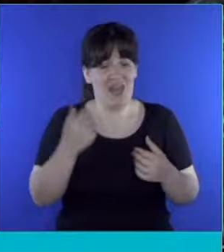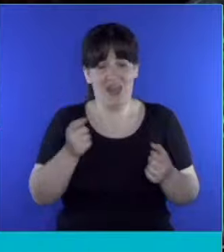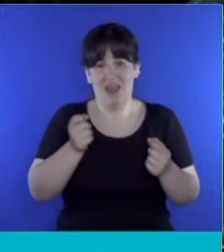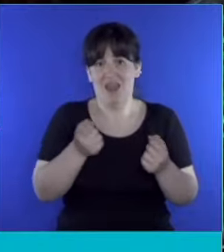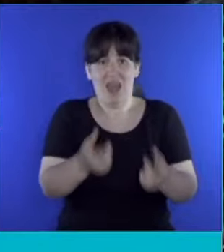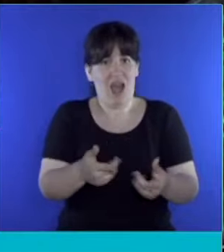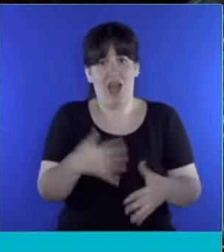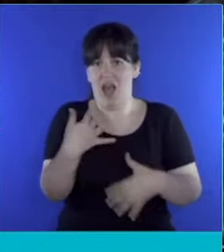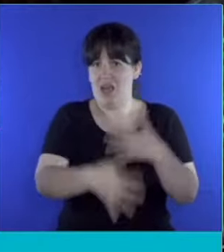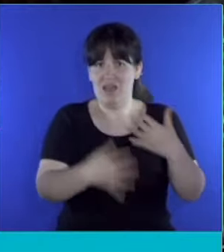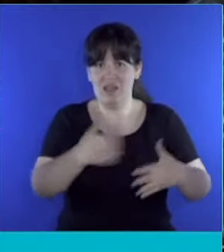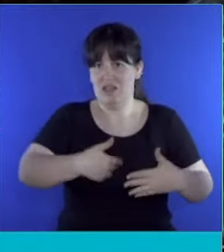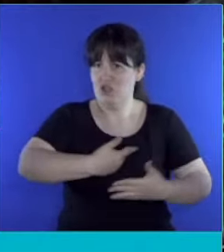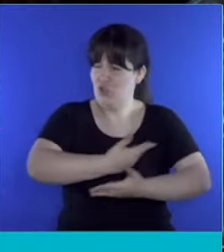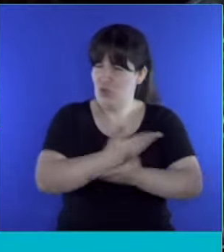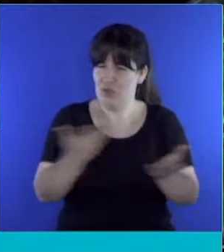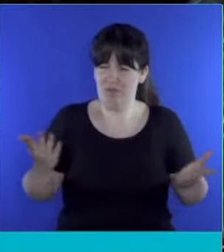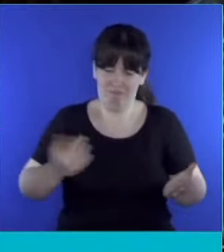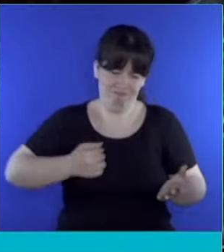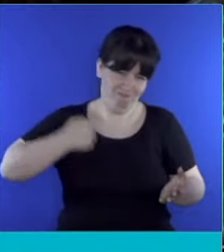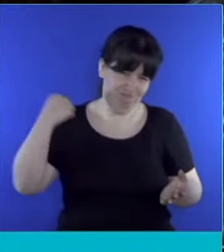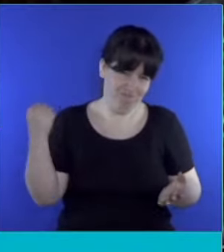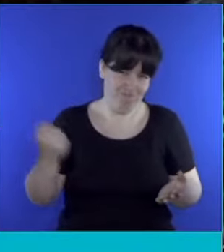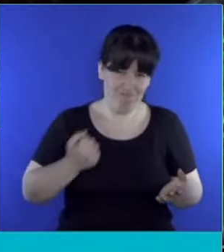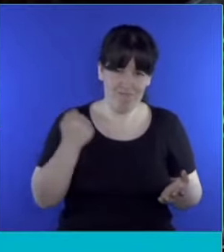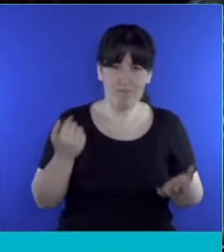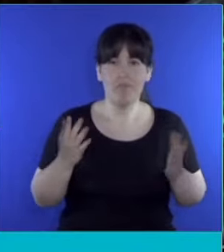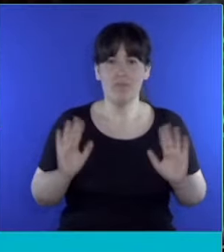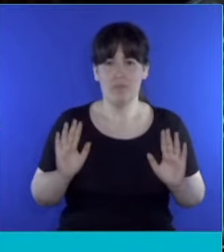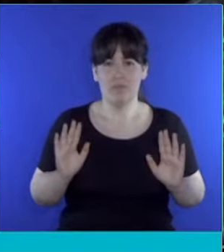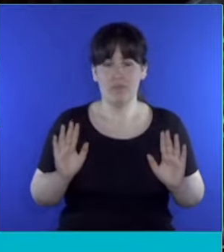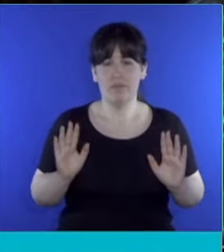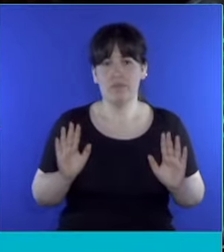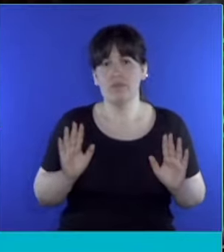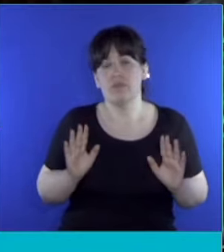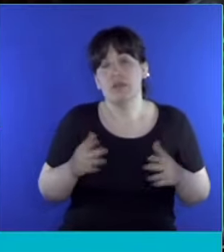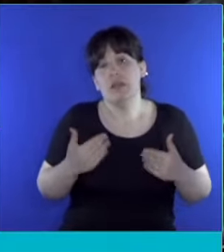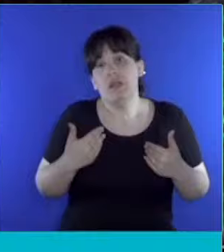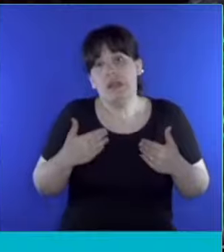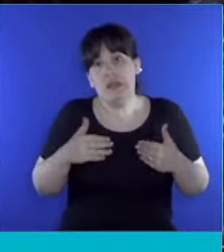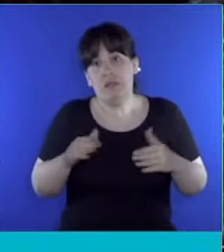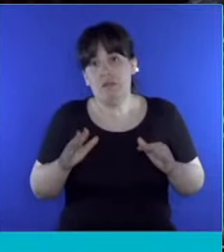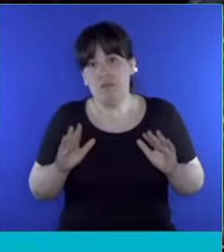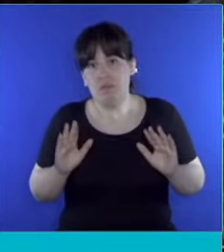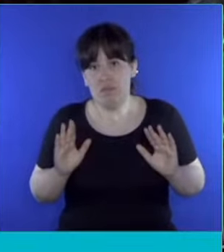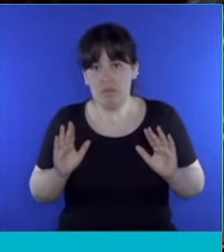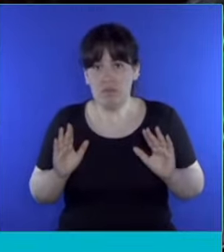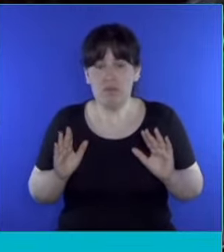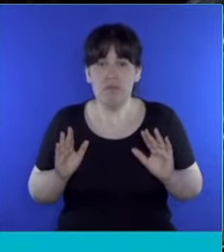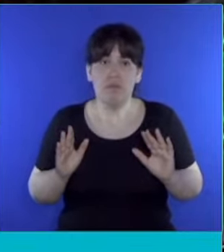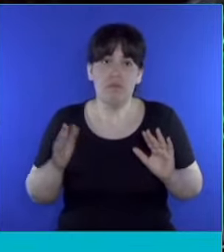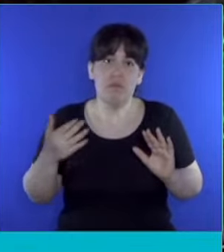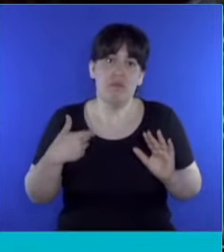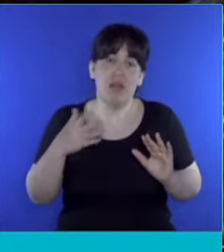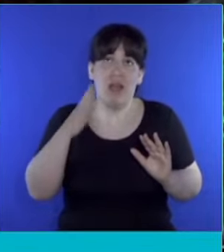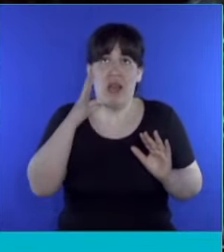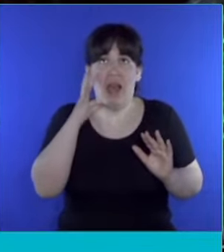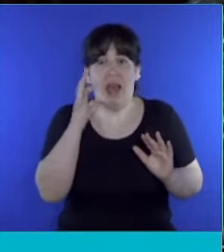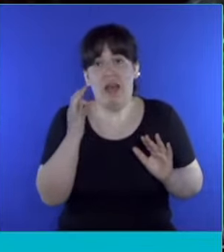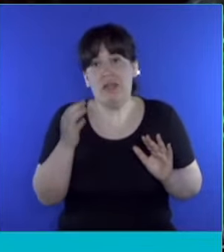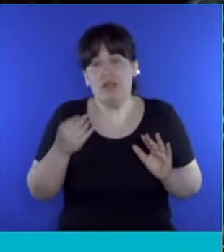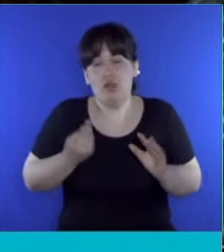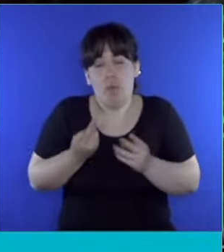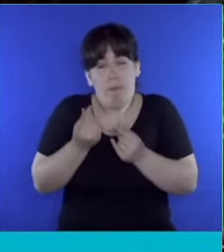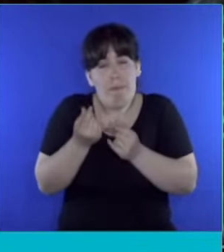social importantísima. Tal vez, si existe algún remanente para